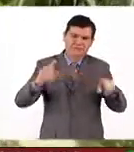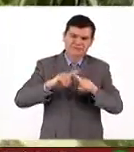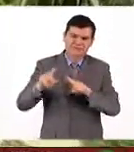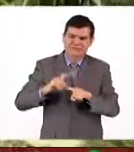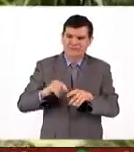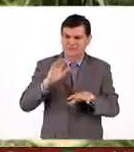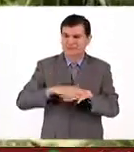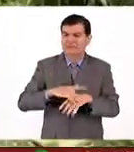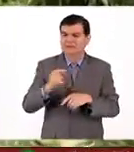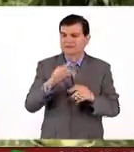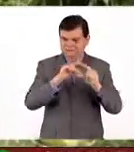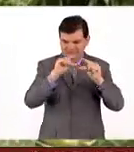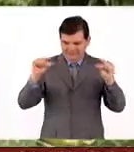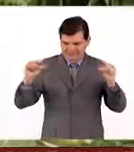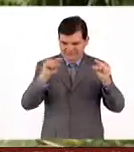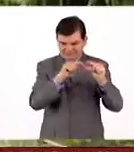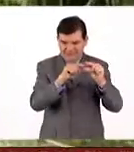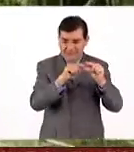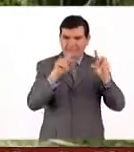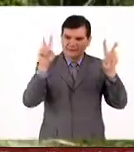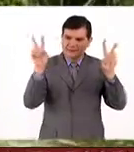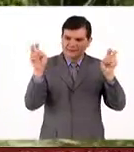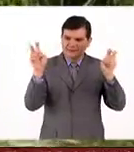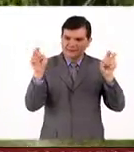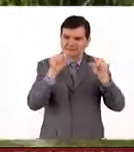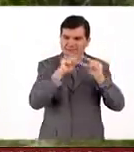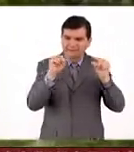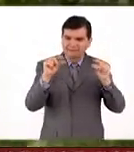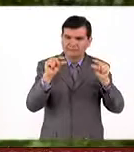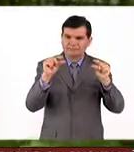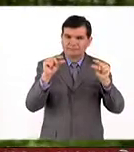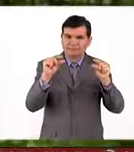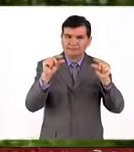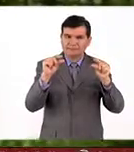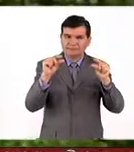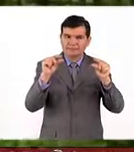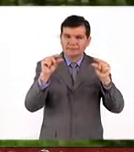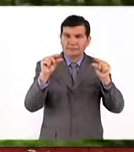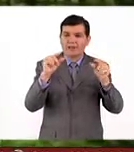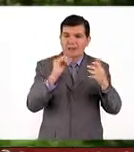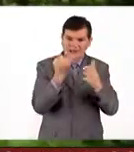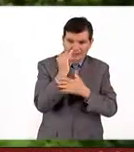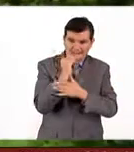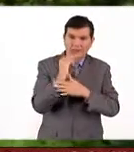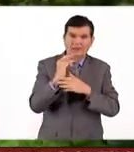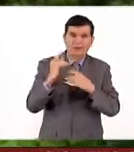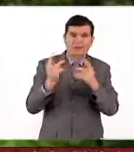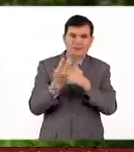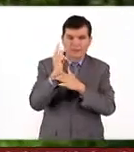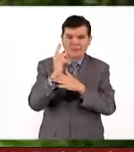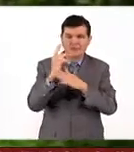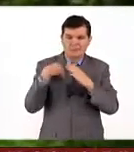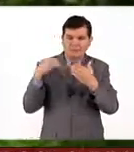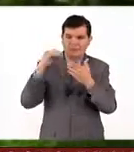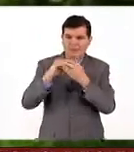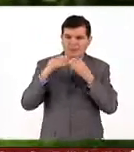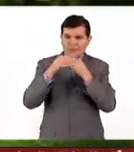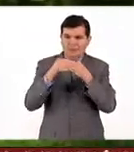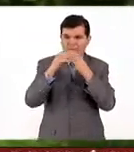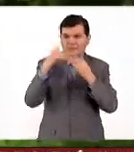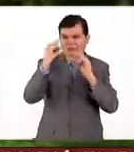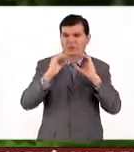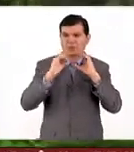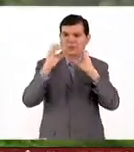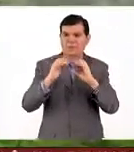Uno de los eslogans de este justamente evento es los jardines botánicos, arcas de noé para la